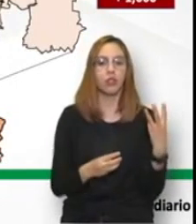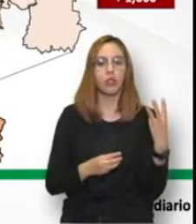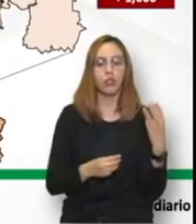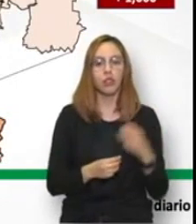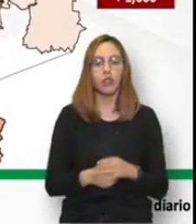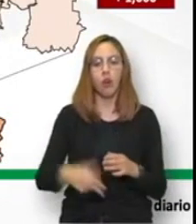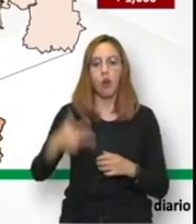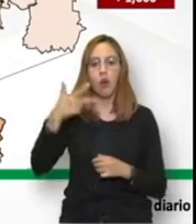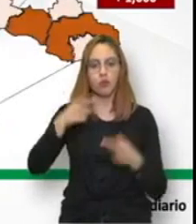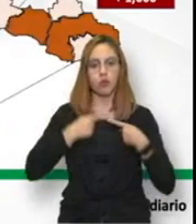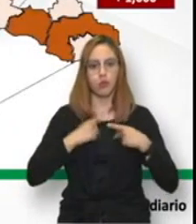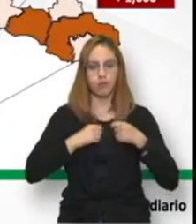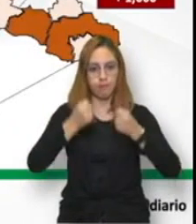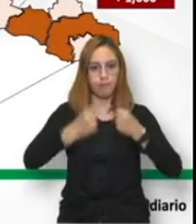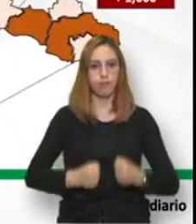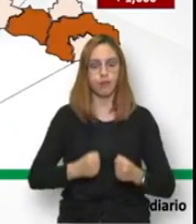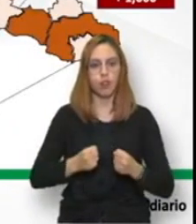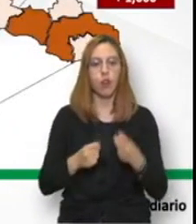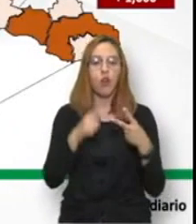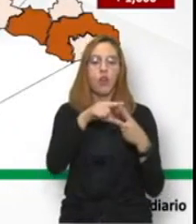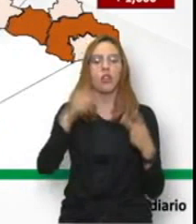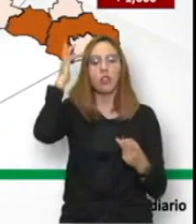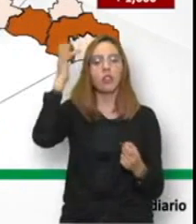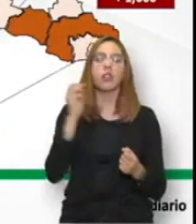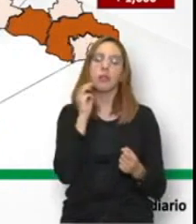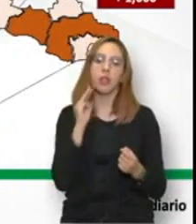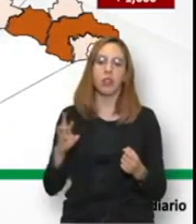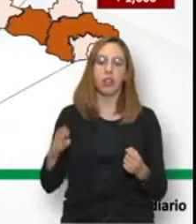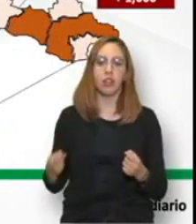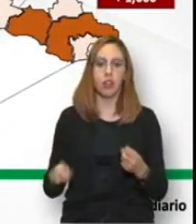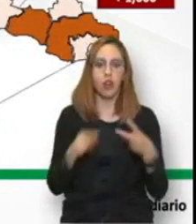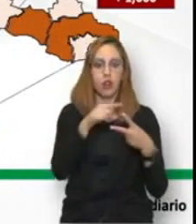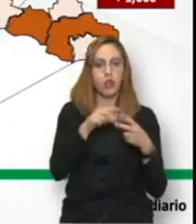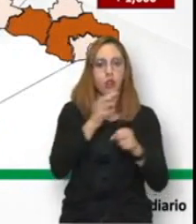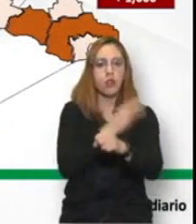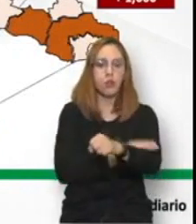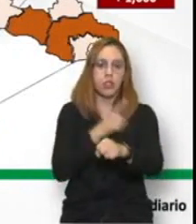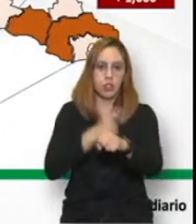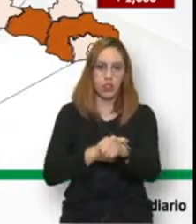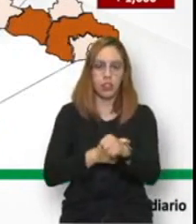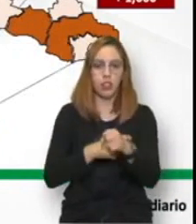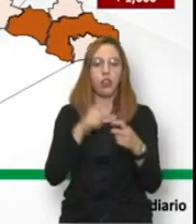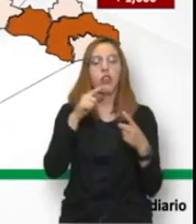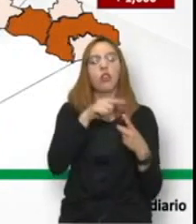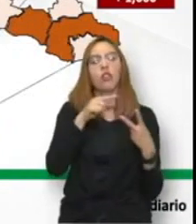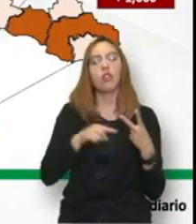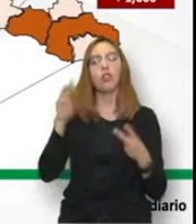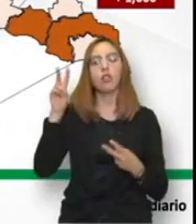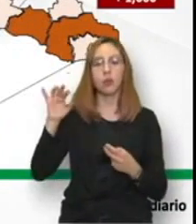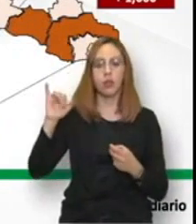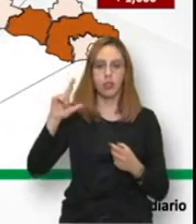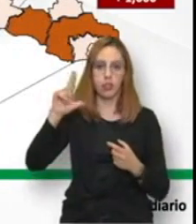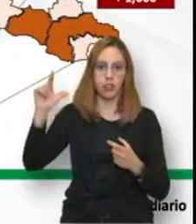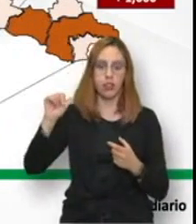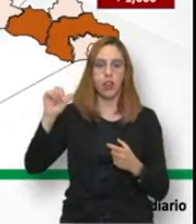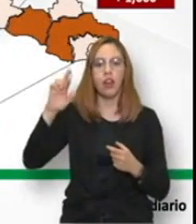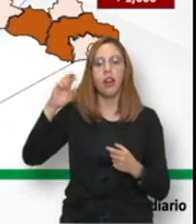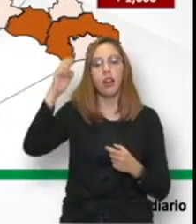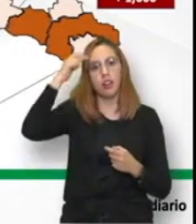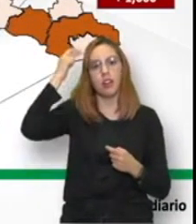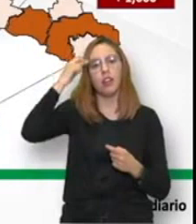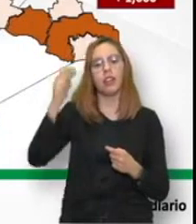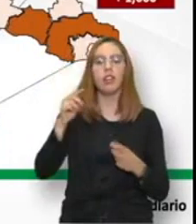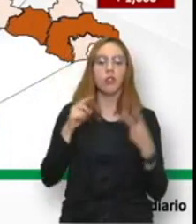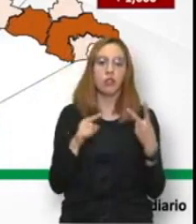tenemos 8 personas confirmadas 2 de Santa María del Río 2 de Mesquití 2 de Villa de Reyes y 2 de Zaragoza en la región